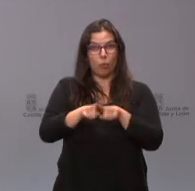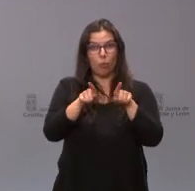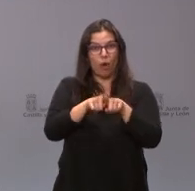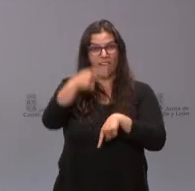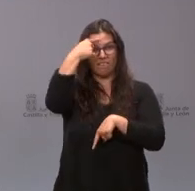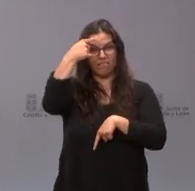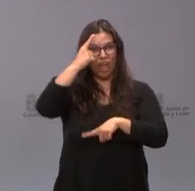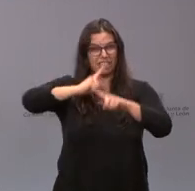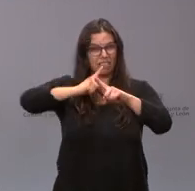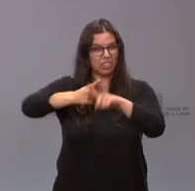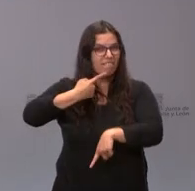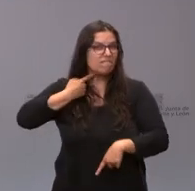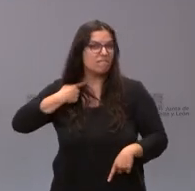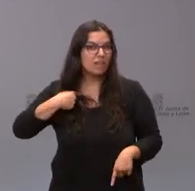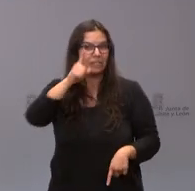Gracias. Gracias.